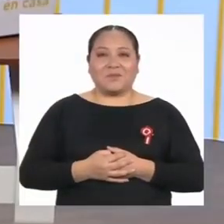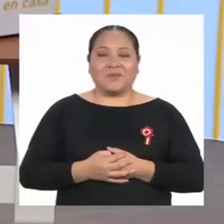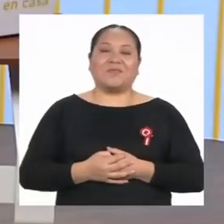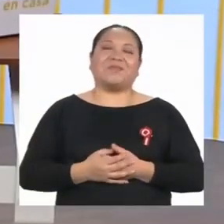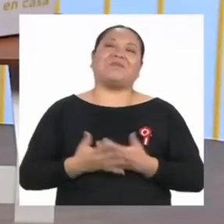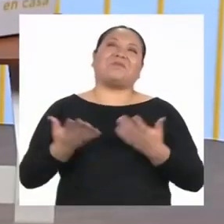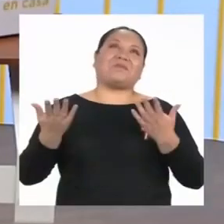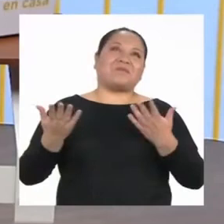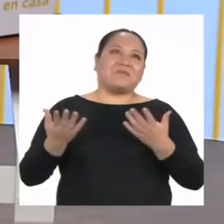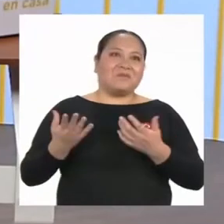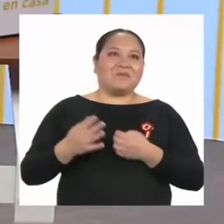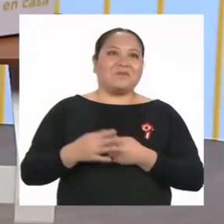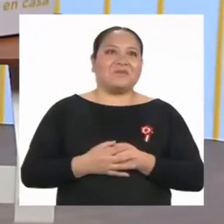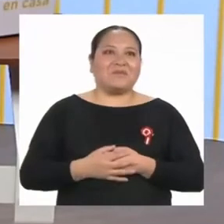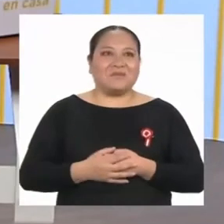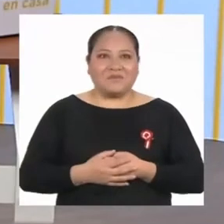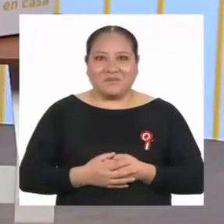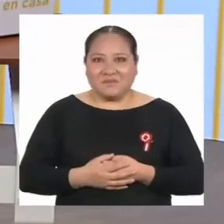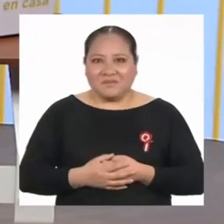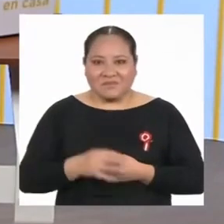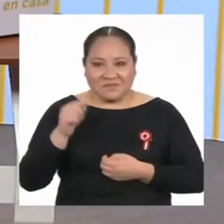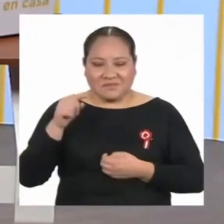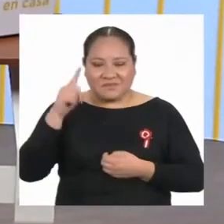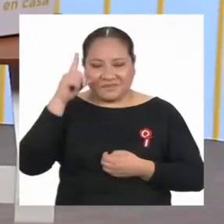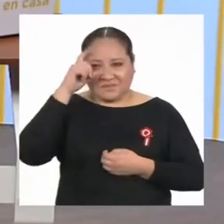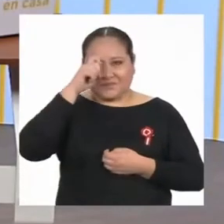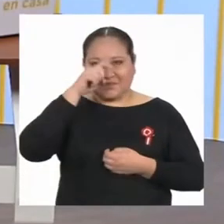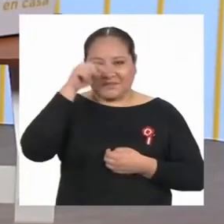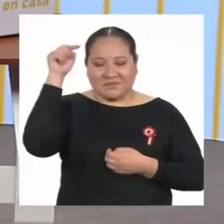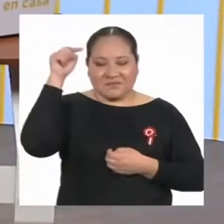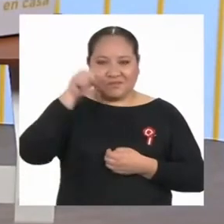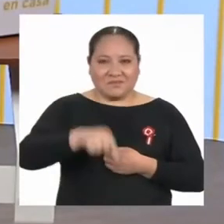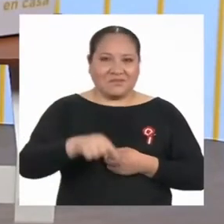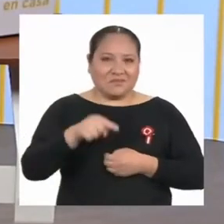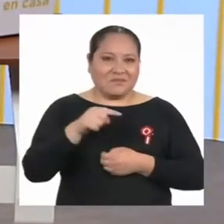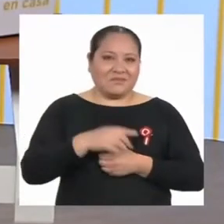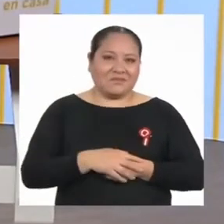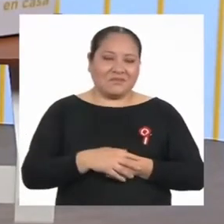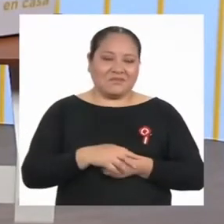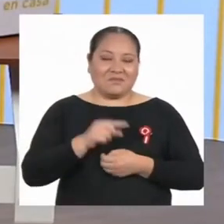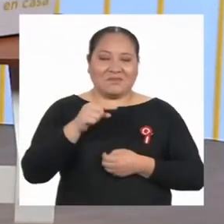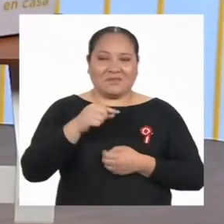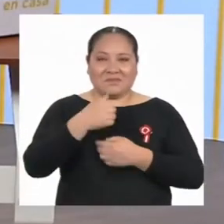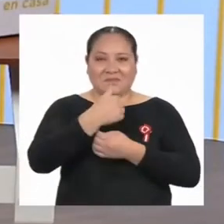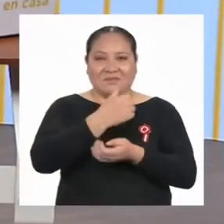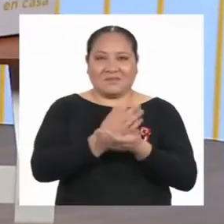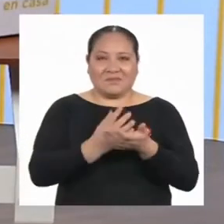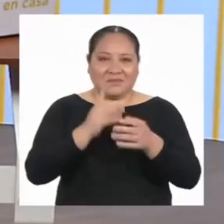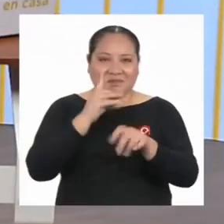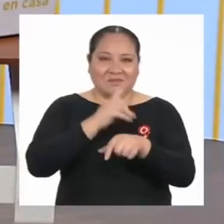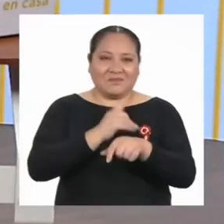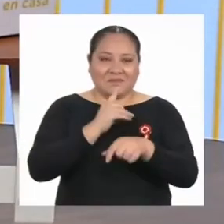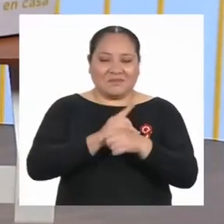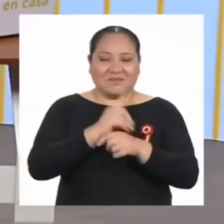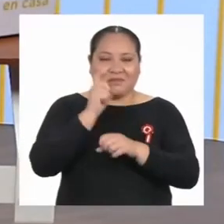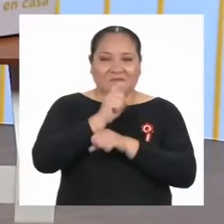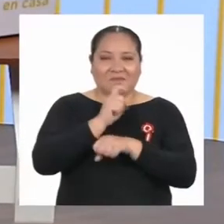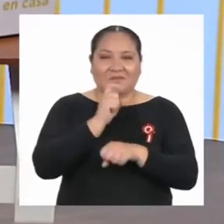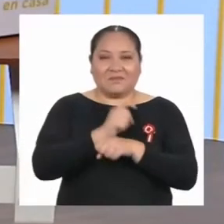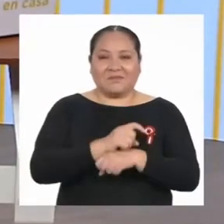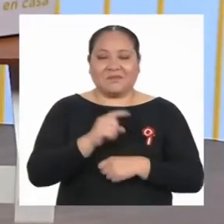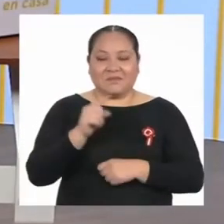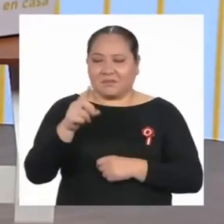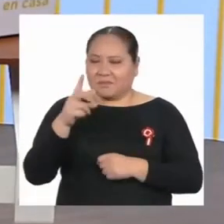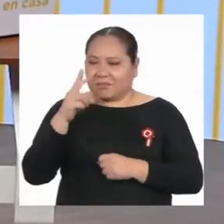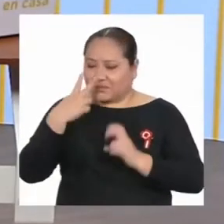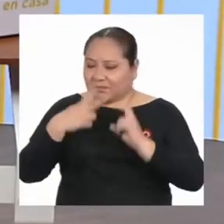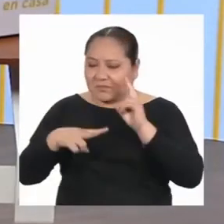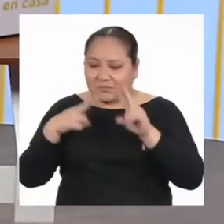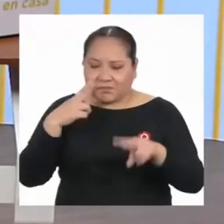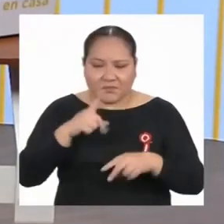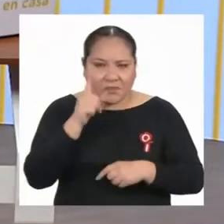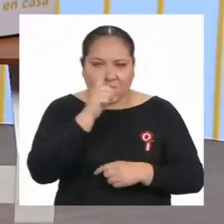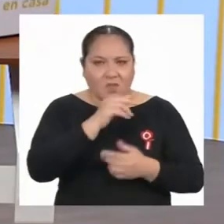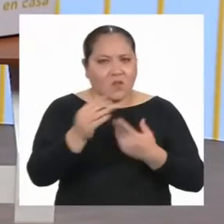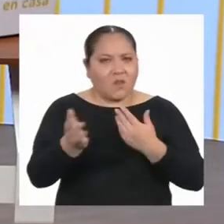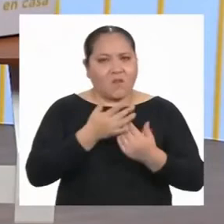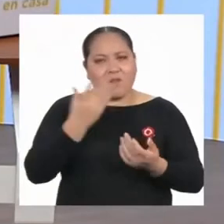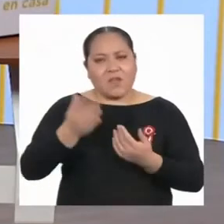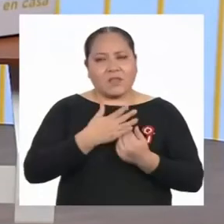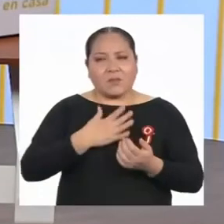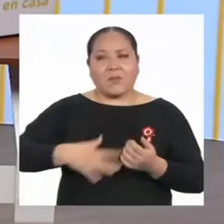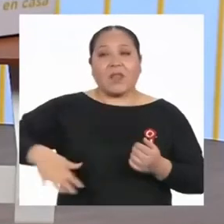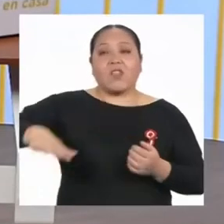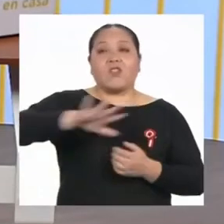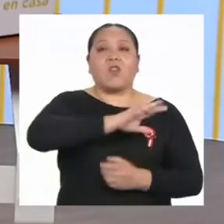¡Uf! ¡Qué intenso ese segmento de Doctor Educación! Me ha hecho notar que no es tan fácil para todas las